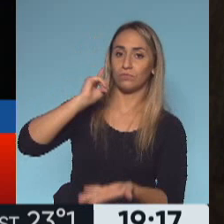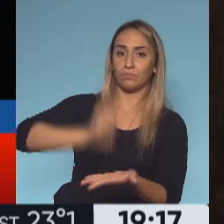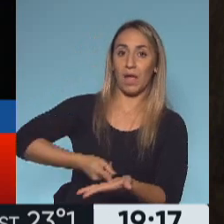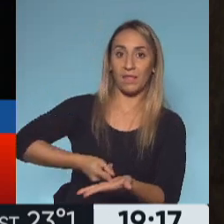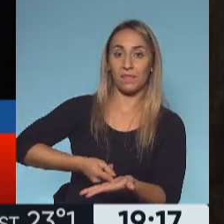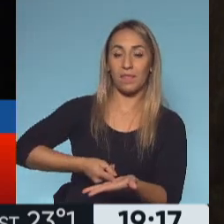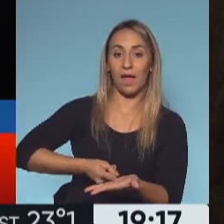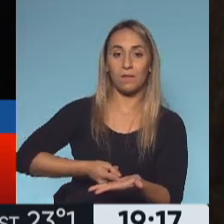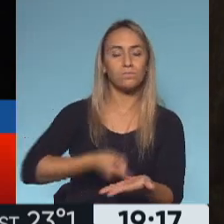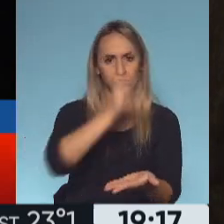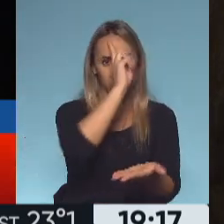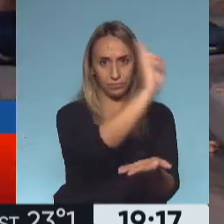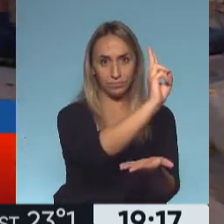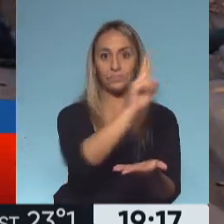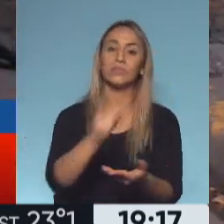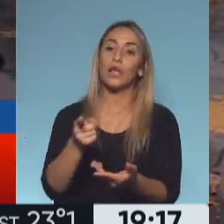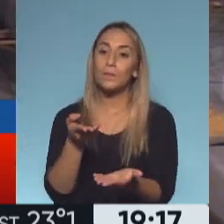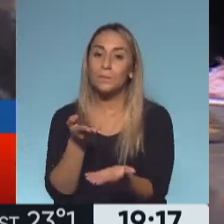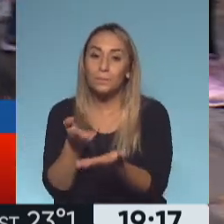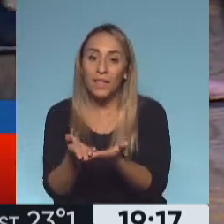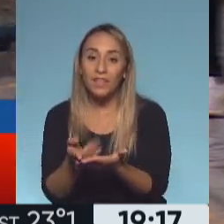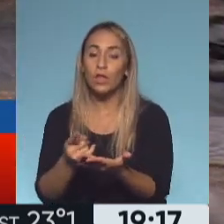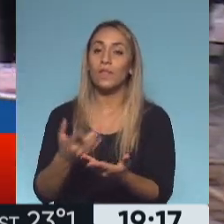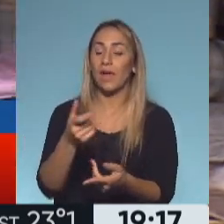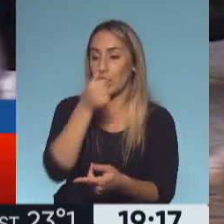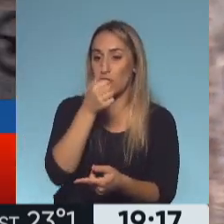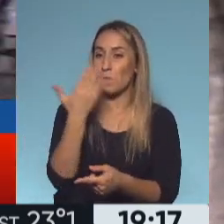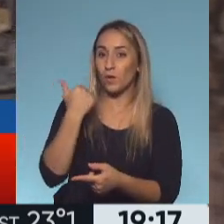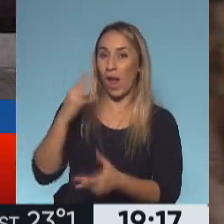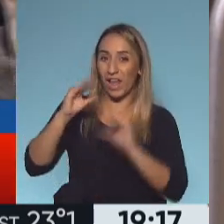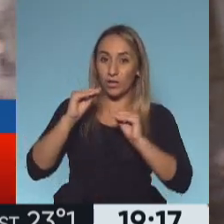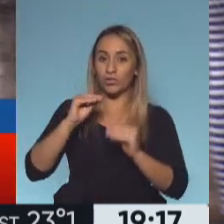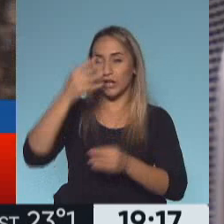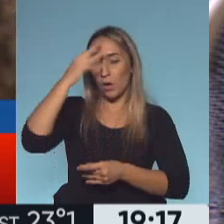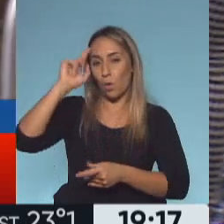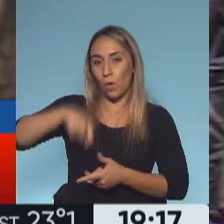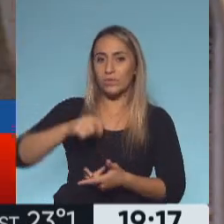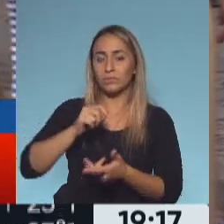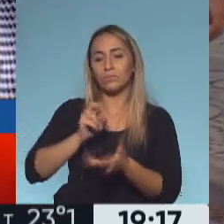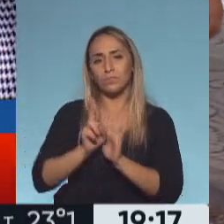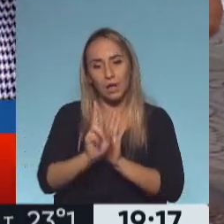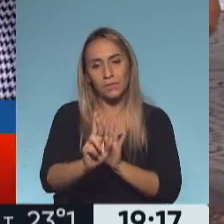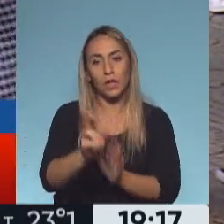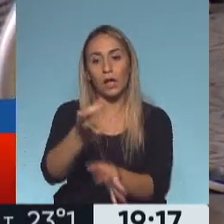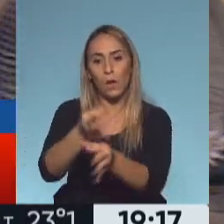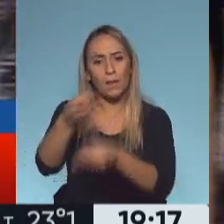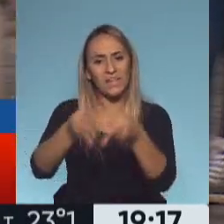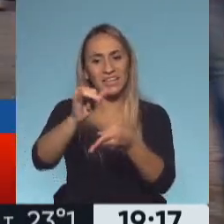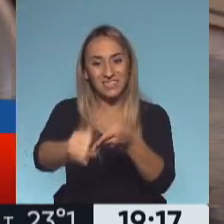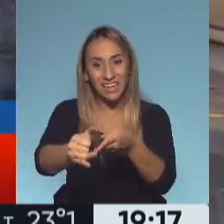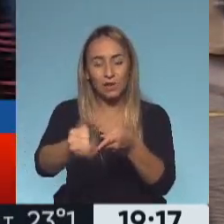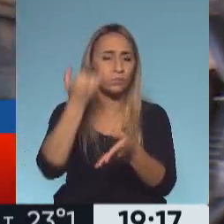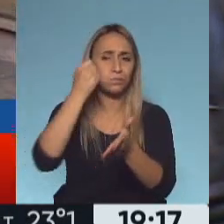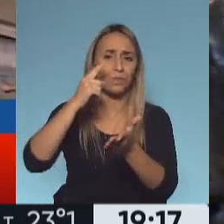consecuencia se deja sin efecto la medida cautelar del domingo a la noche que autorizaba las clases presenciales. Bien, Juzgado